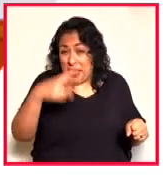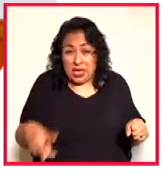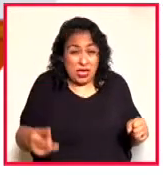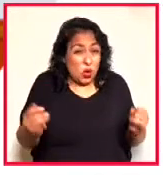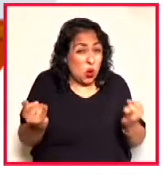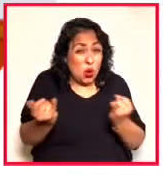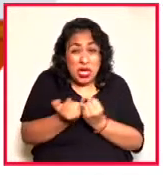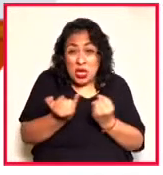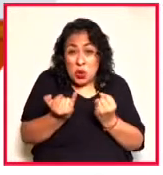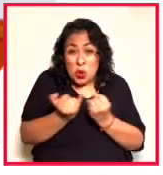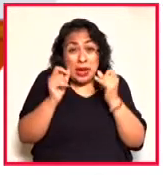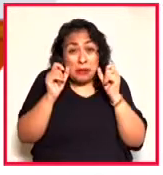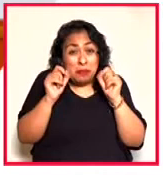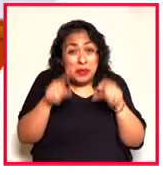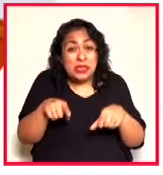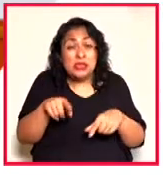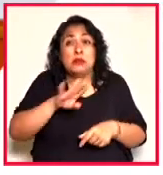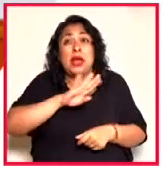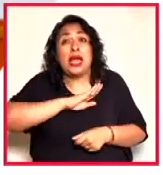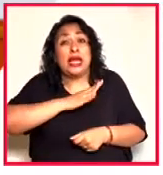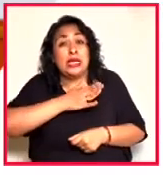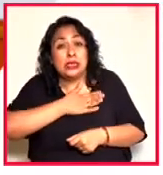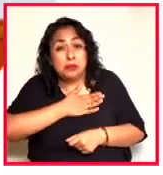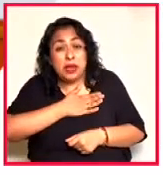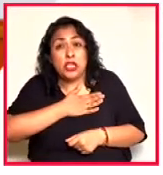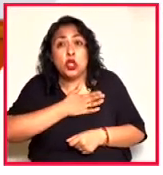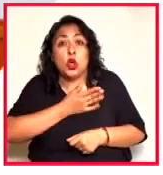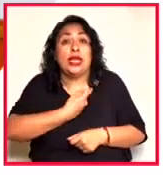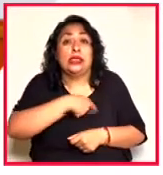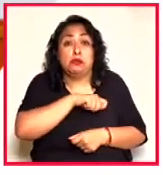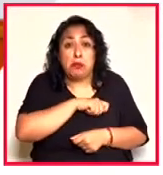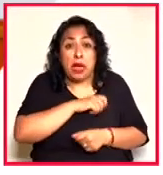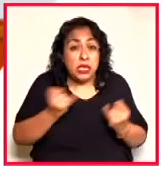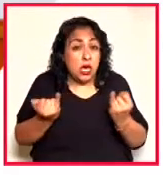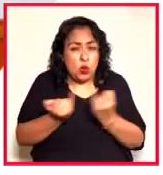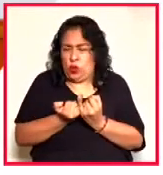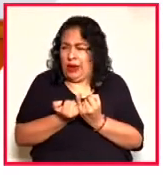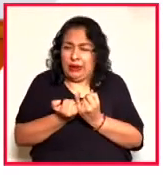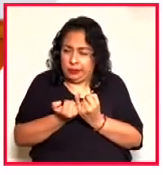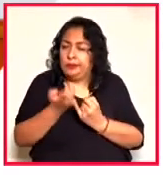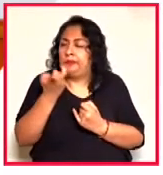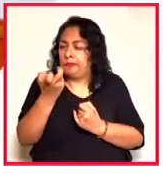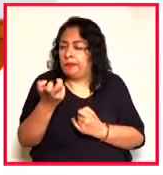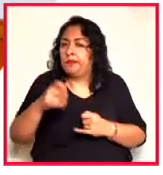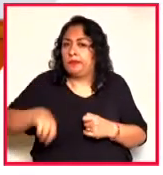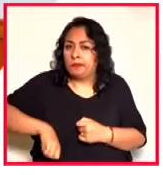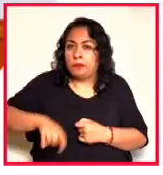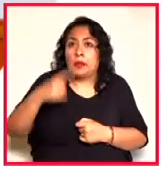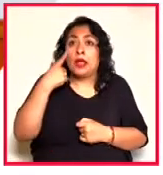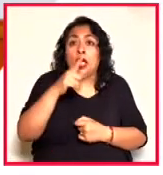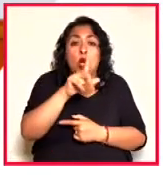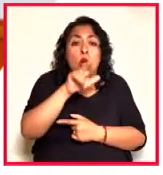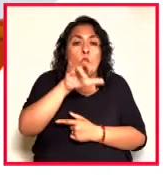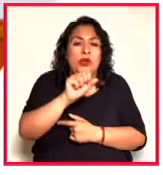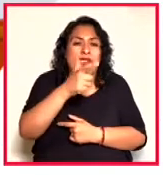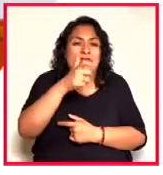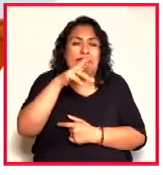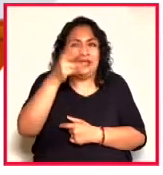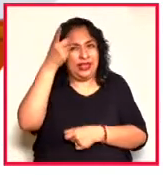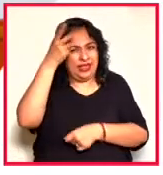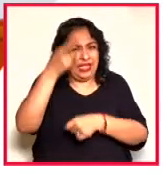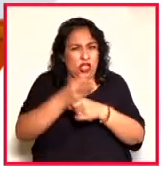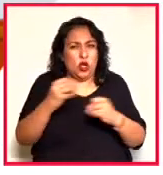realidad lingüística que el español de España. Ahí está, me parece muy interesante que esté Luis García Montero como director del Instituto